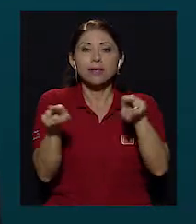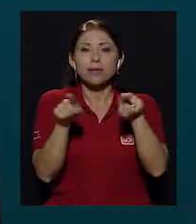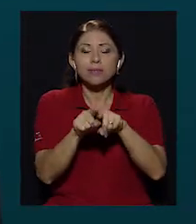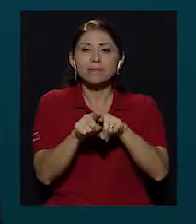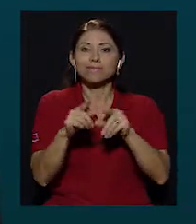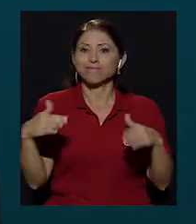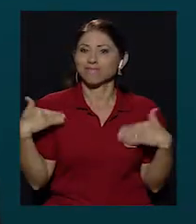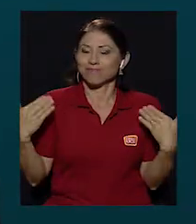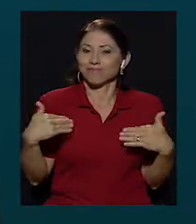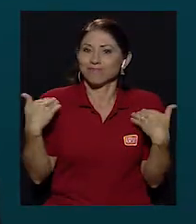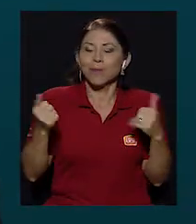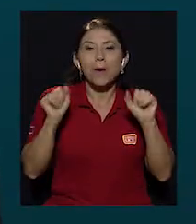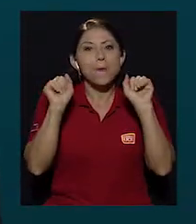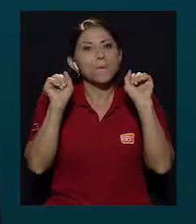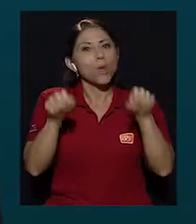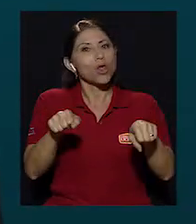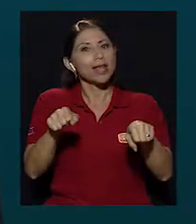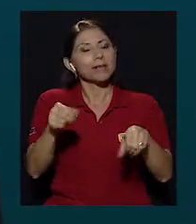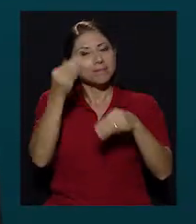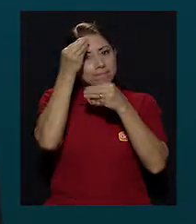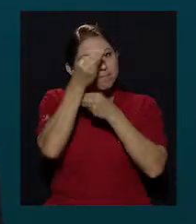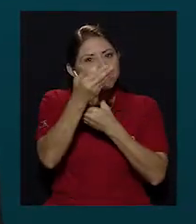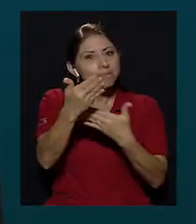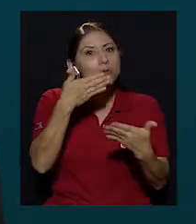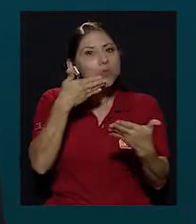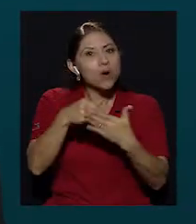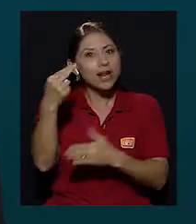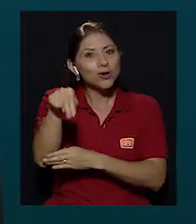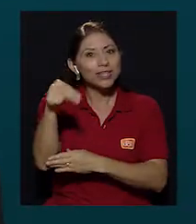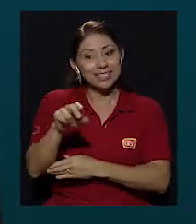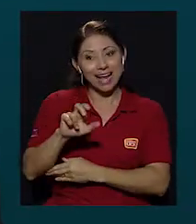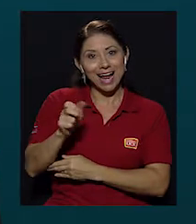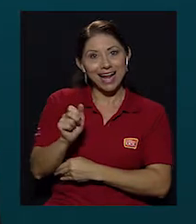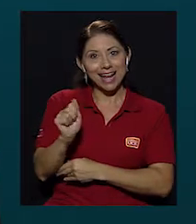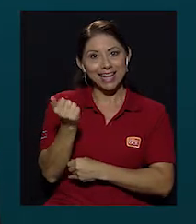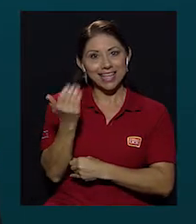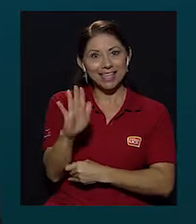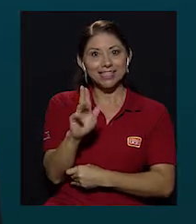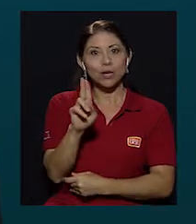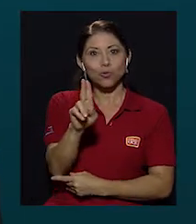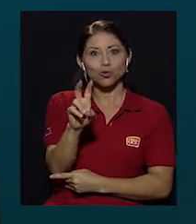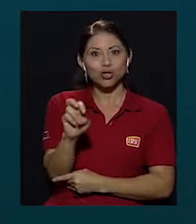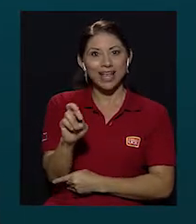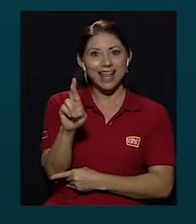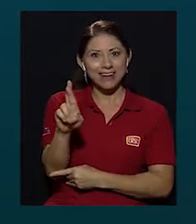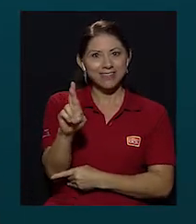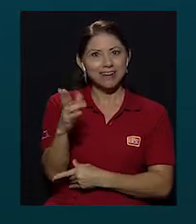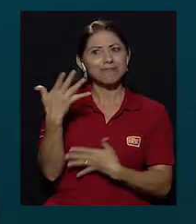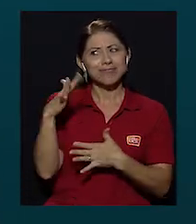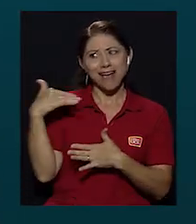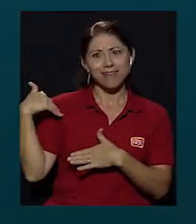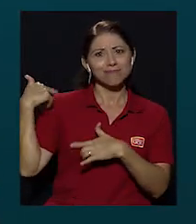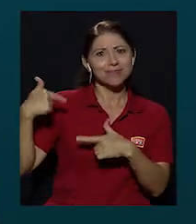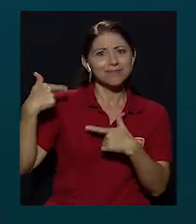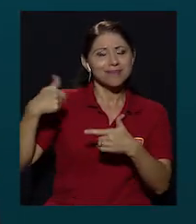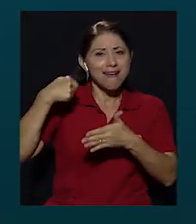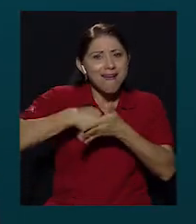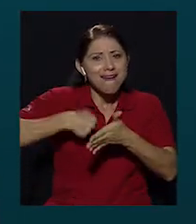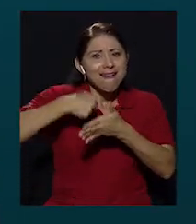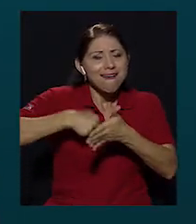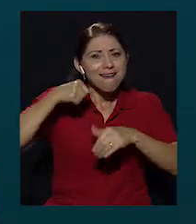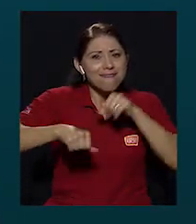alegra también poder darle la buena noticia de que Canal 15 UCR, después de varios meses de esfuerzo,